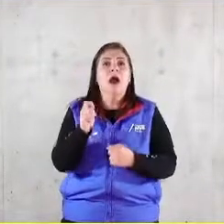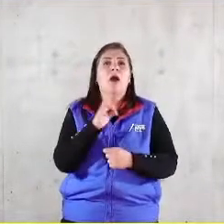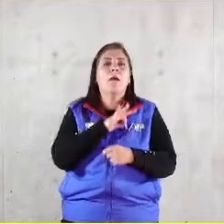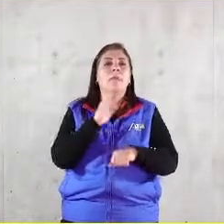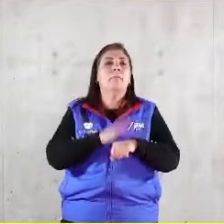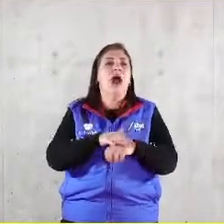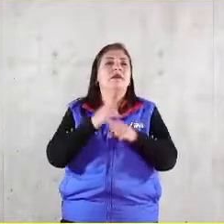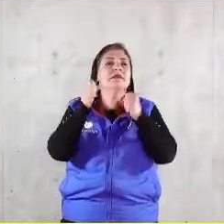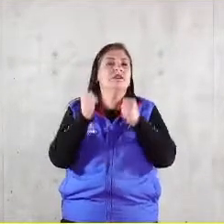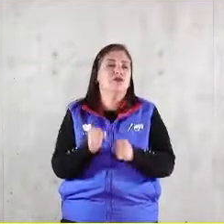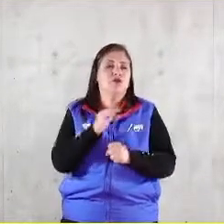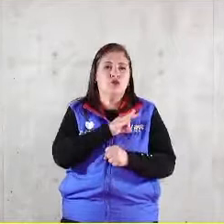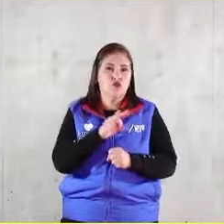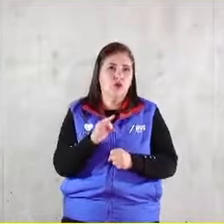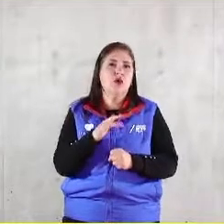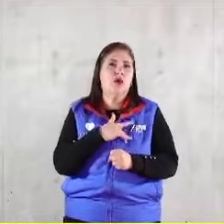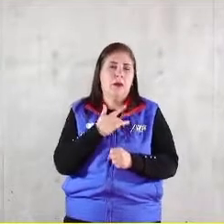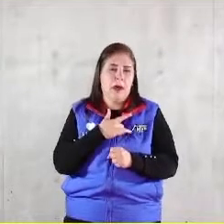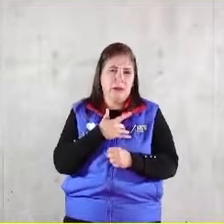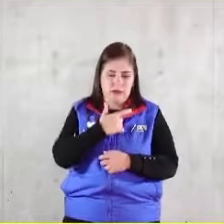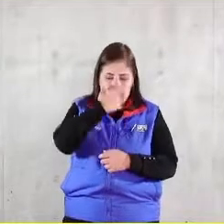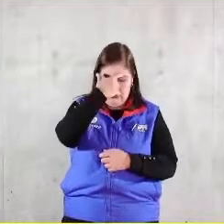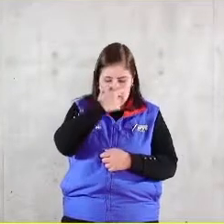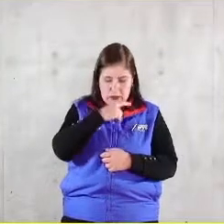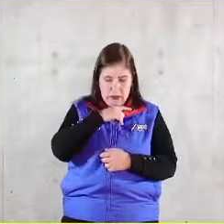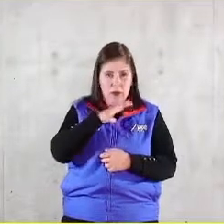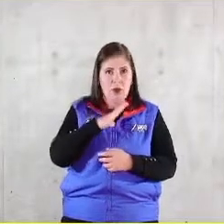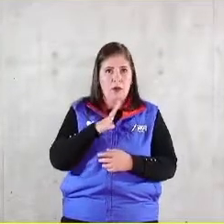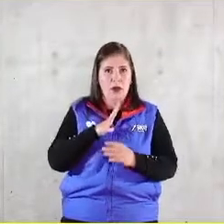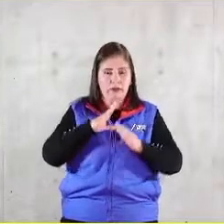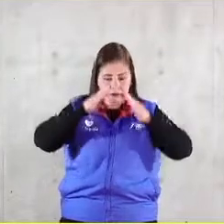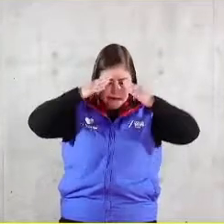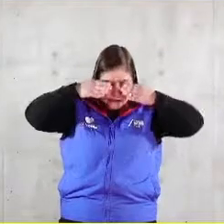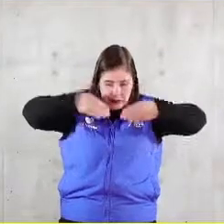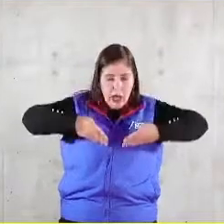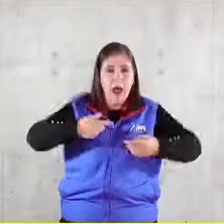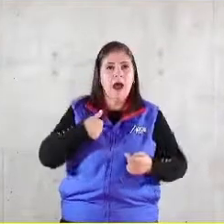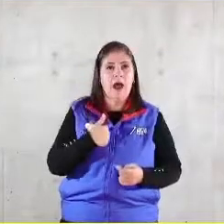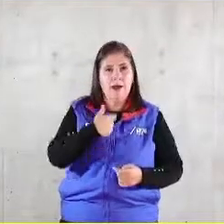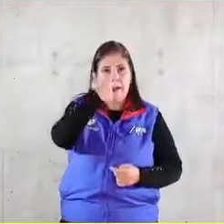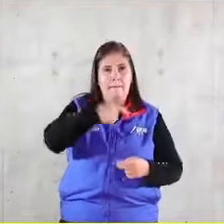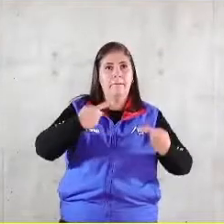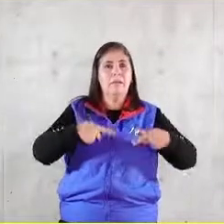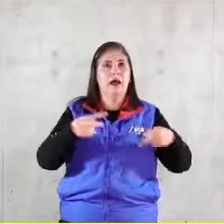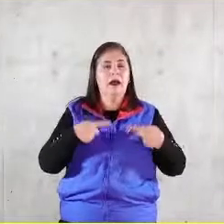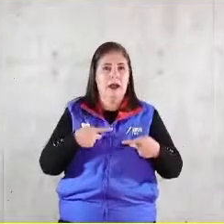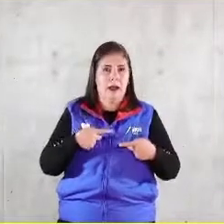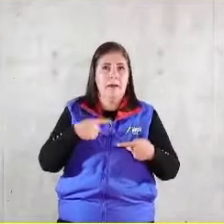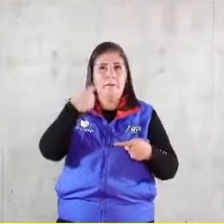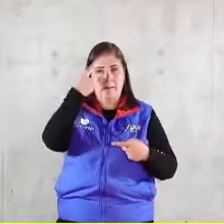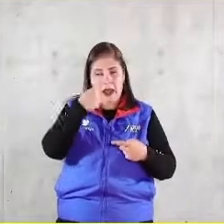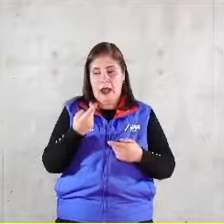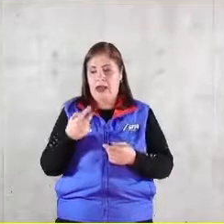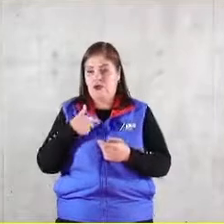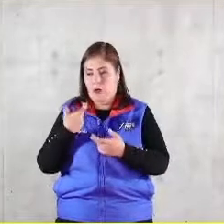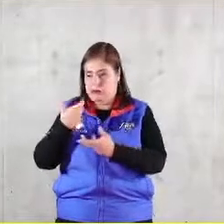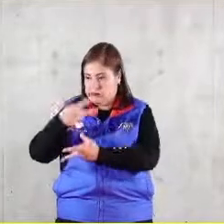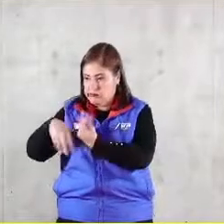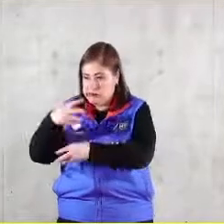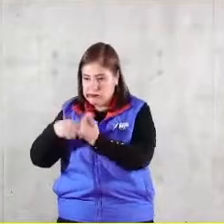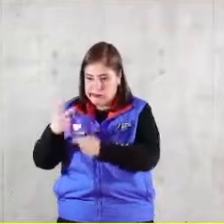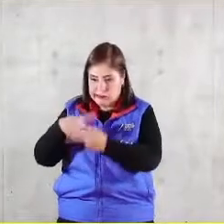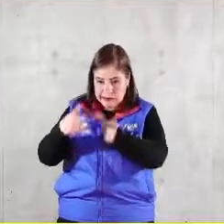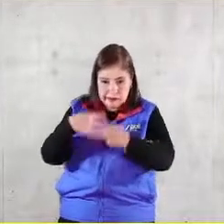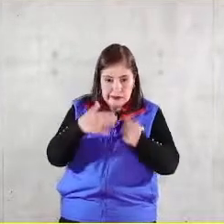la centralidad de la persona de cara al bien común al tiempo que generó valor gestionando la